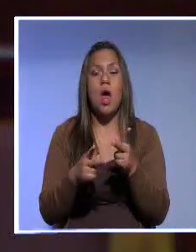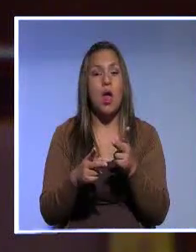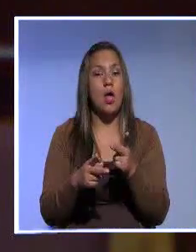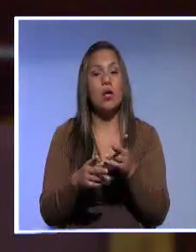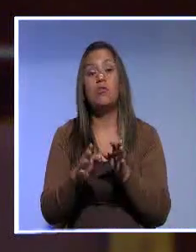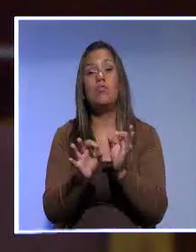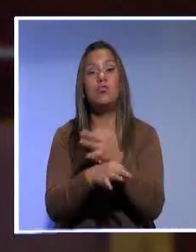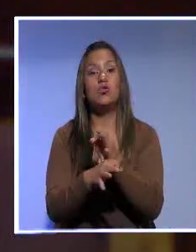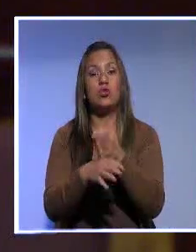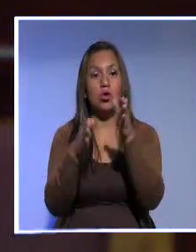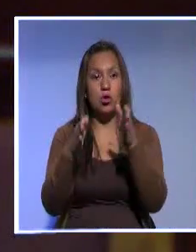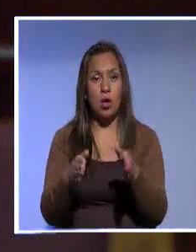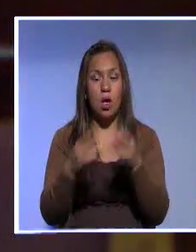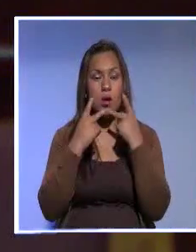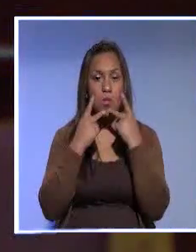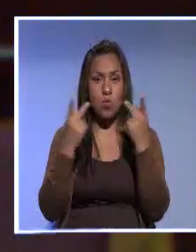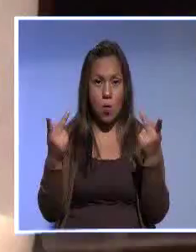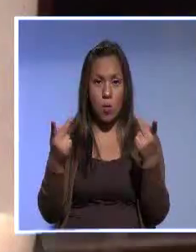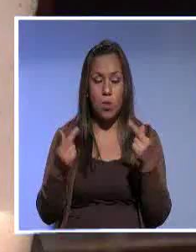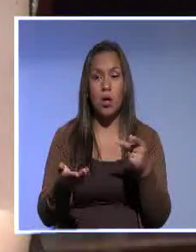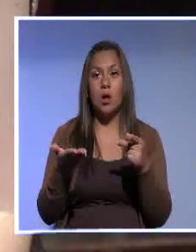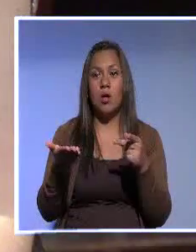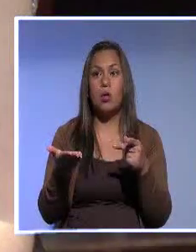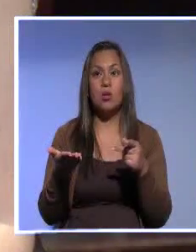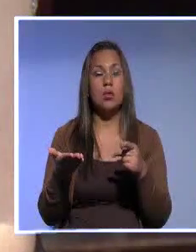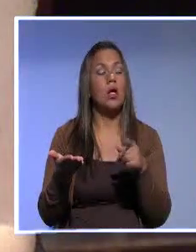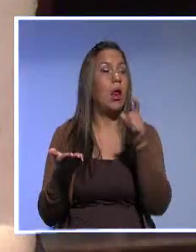tenga derecho al mes de remuneración.